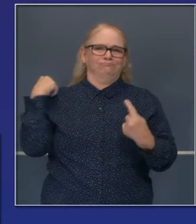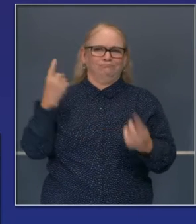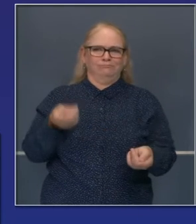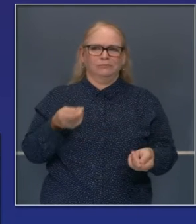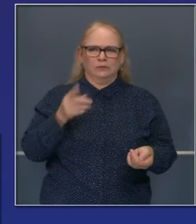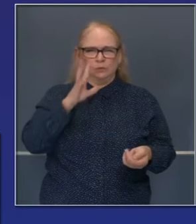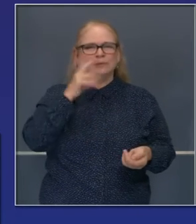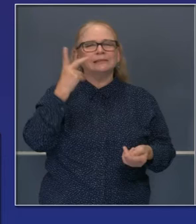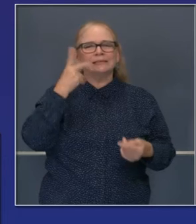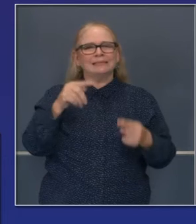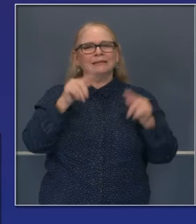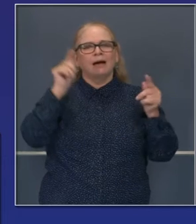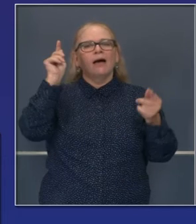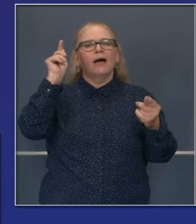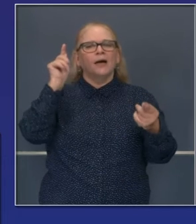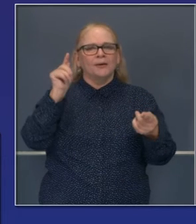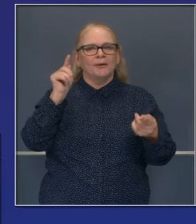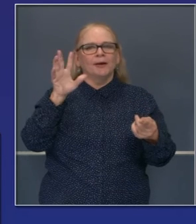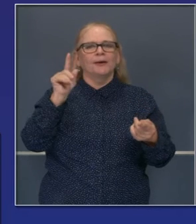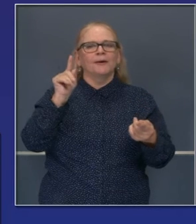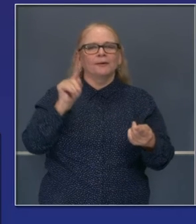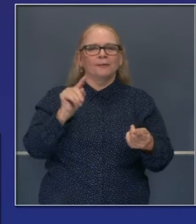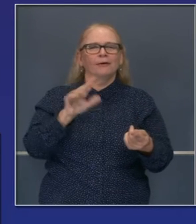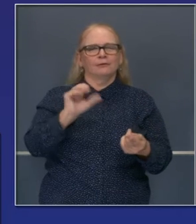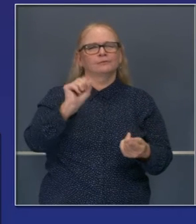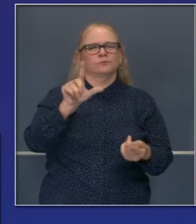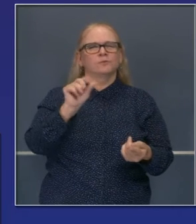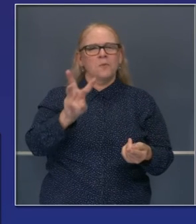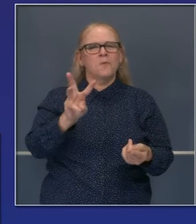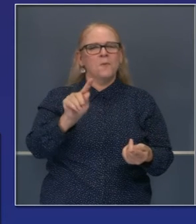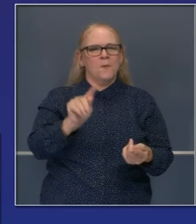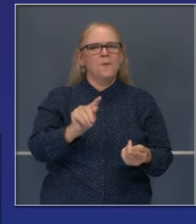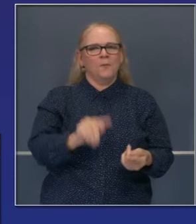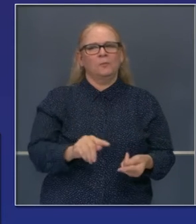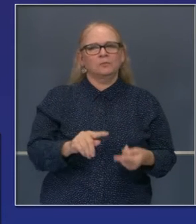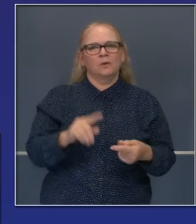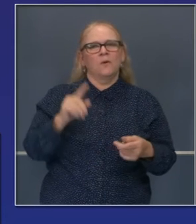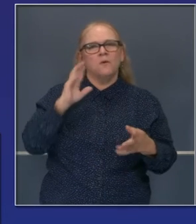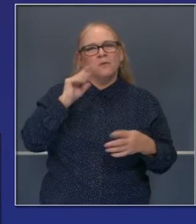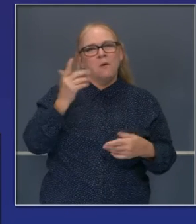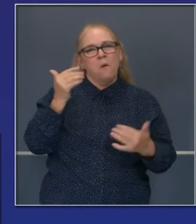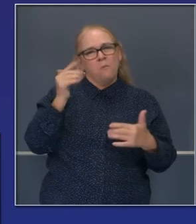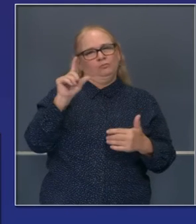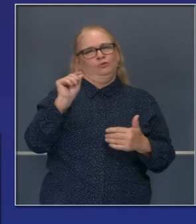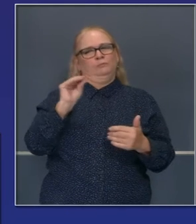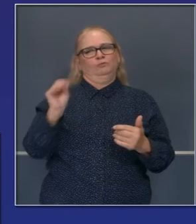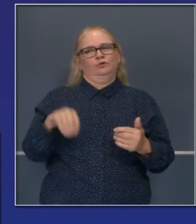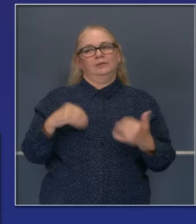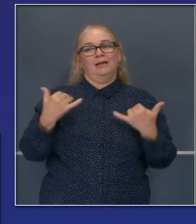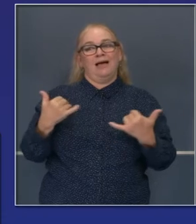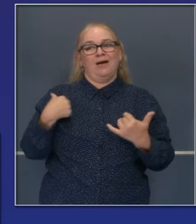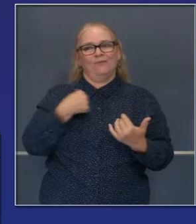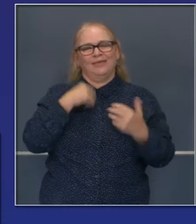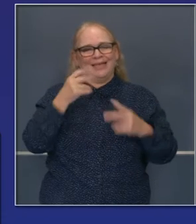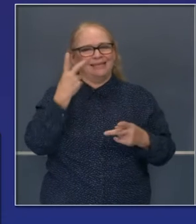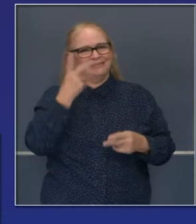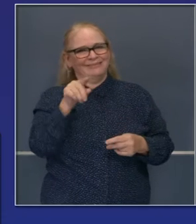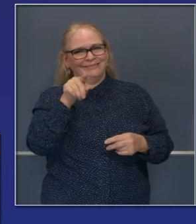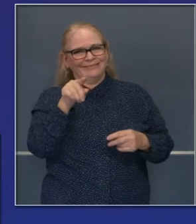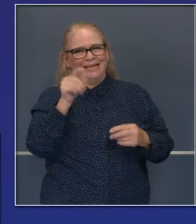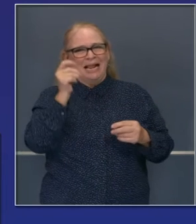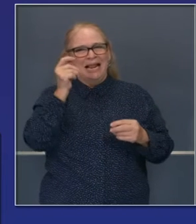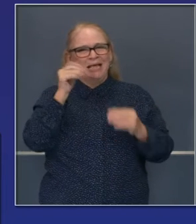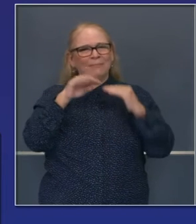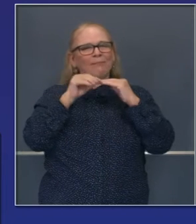que se veía una disminución en los 14 días más cerca de 20%. Así que reitero, comenzamos a ver un